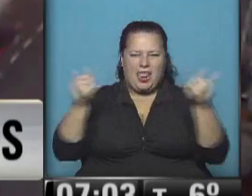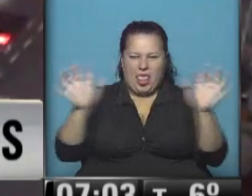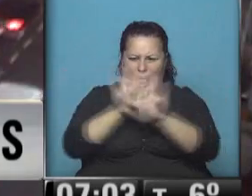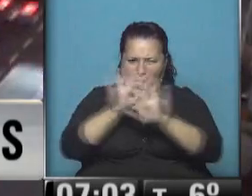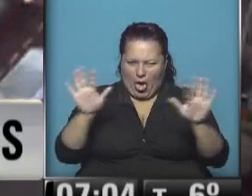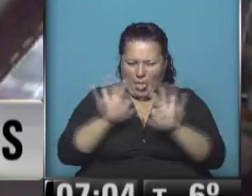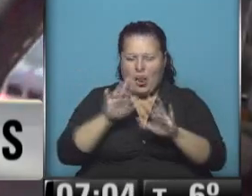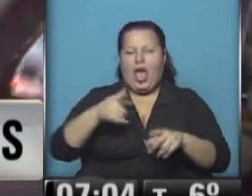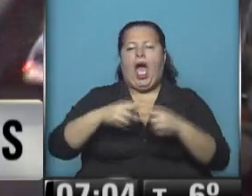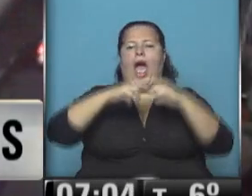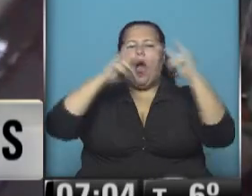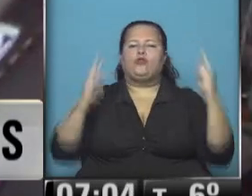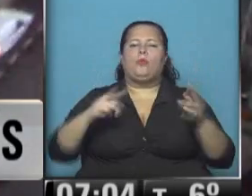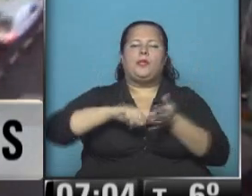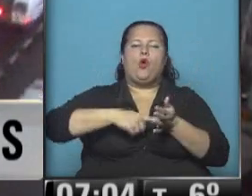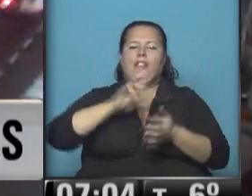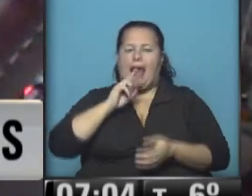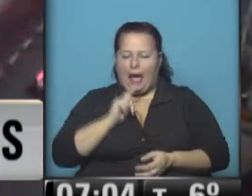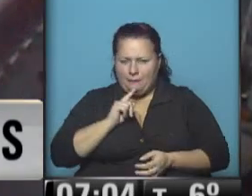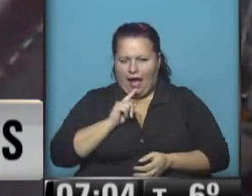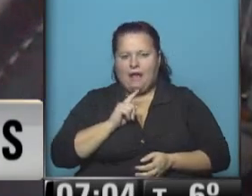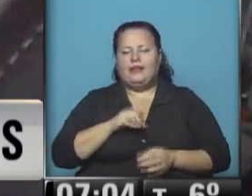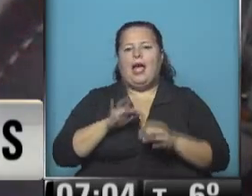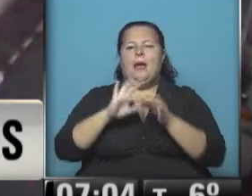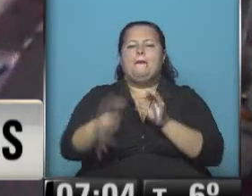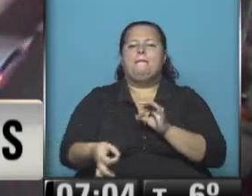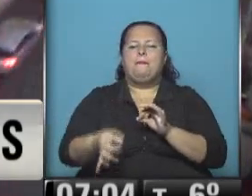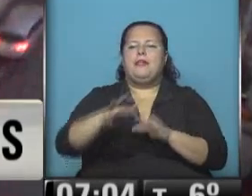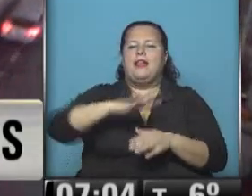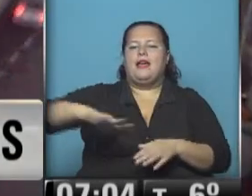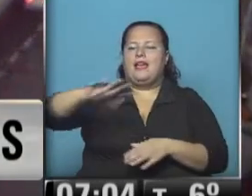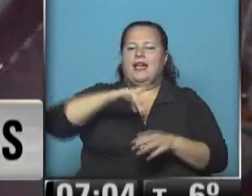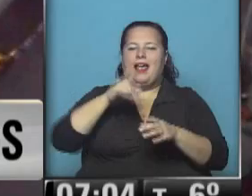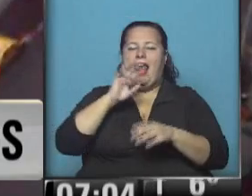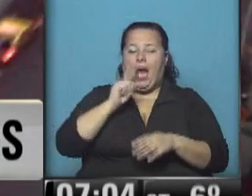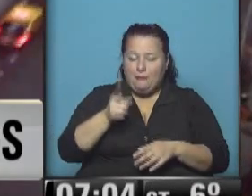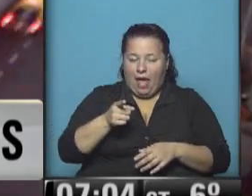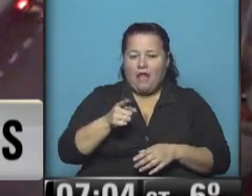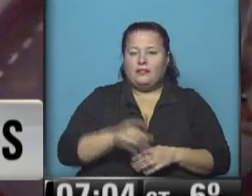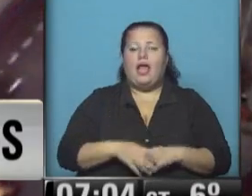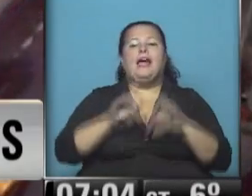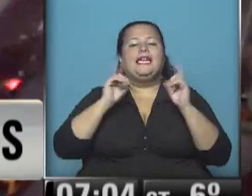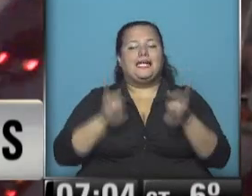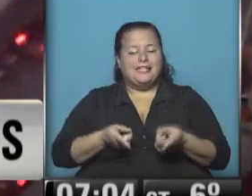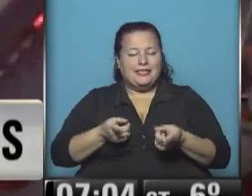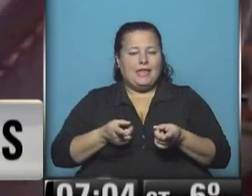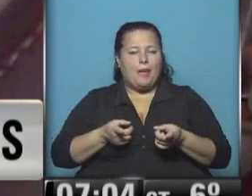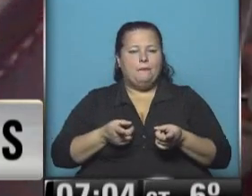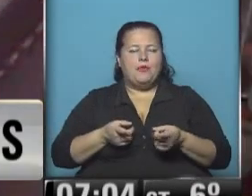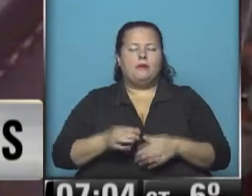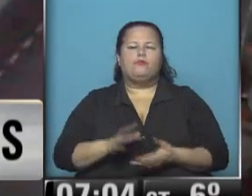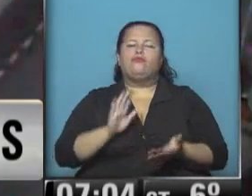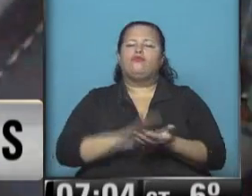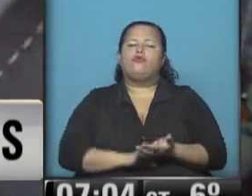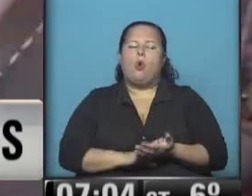niebla, en la autopista Buenos Aires-La Plata, en las proximidades de la ciudad de Las Diagonales, y también en lo